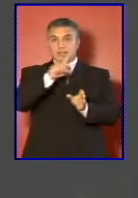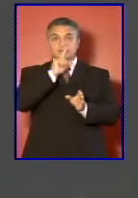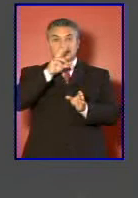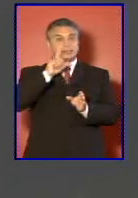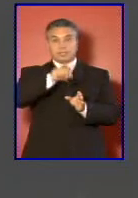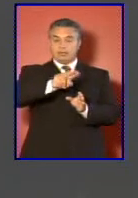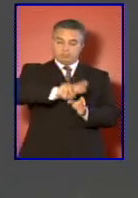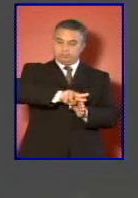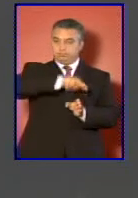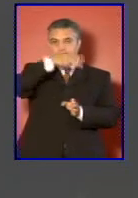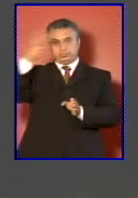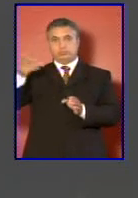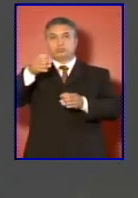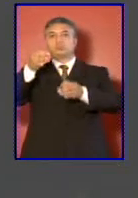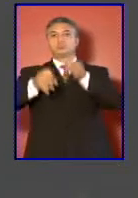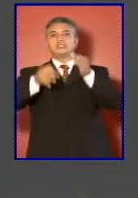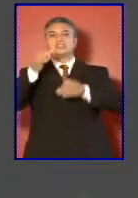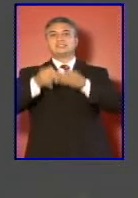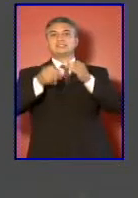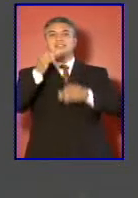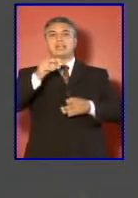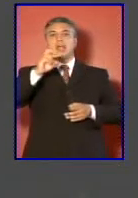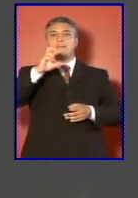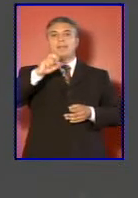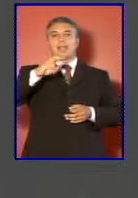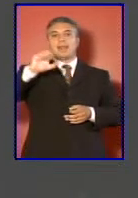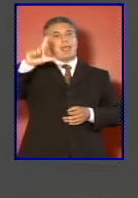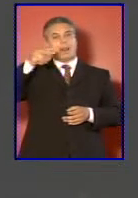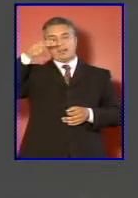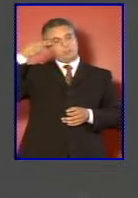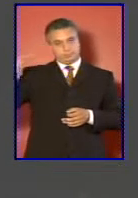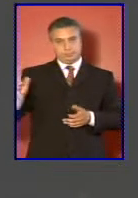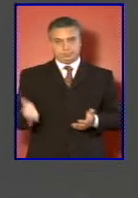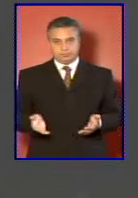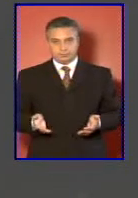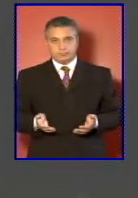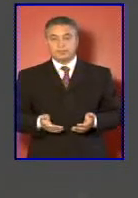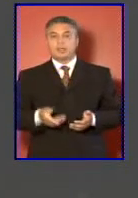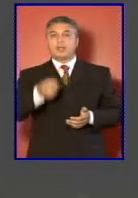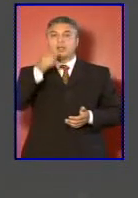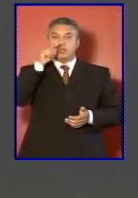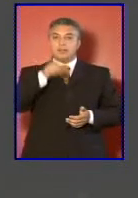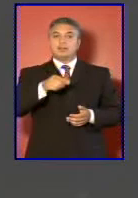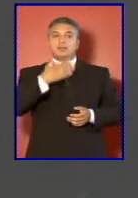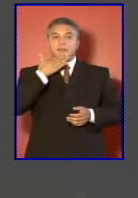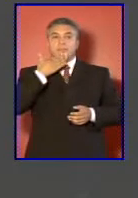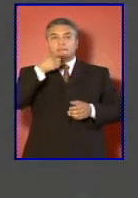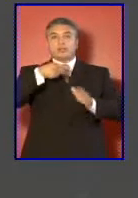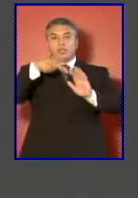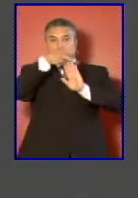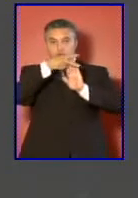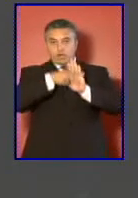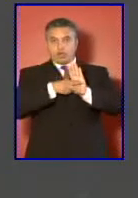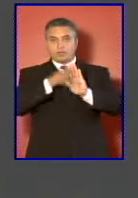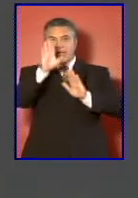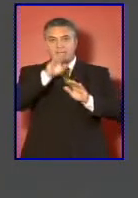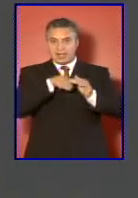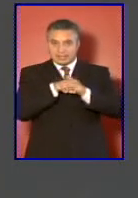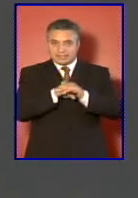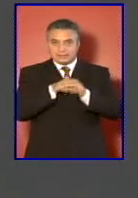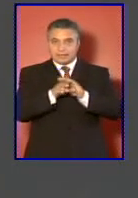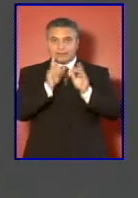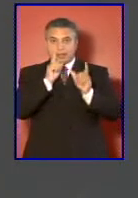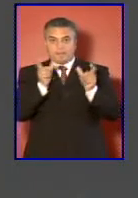ordinaria. El segundo proyecto relativo a las normas de reserva y protección a las